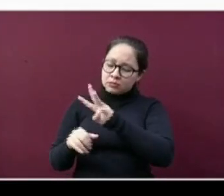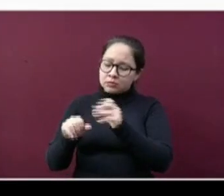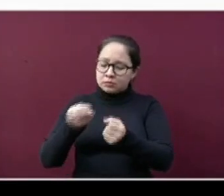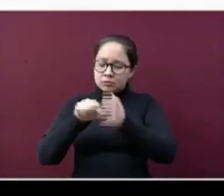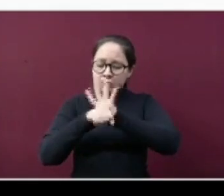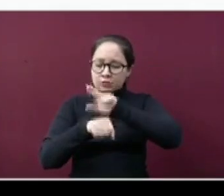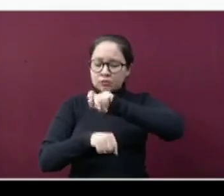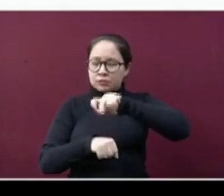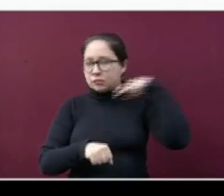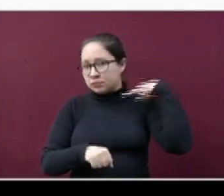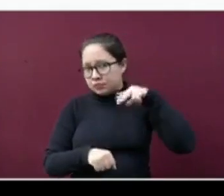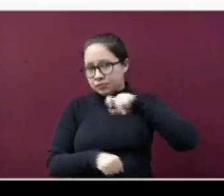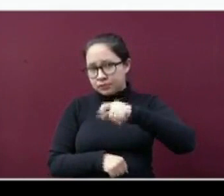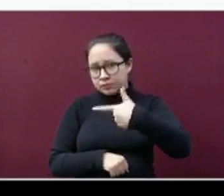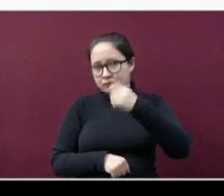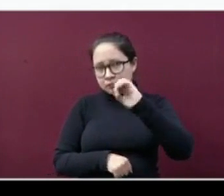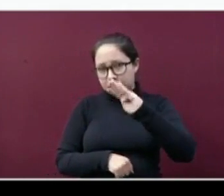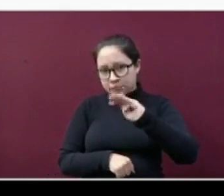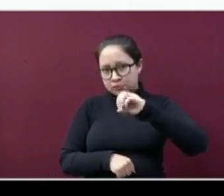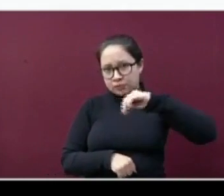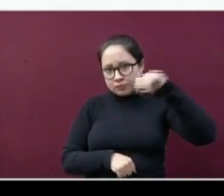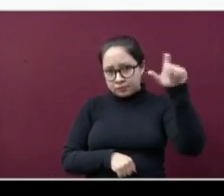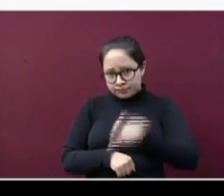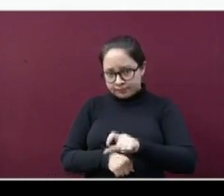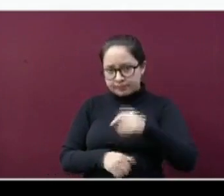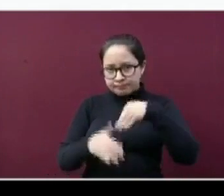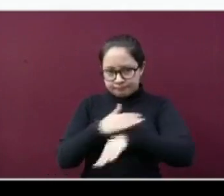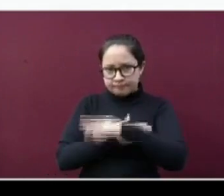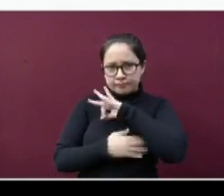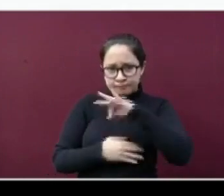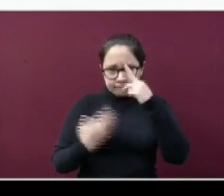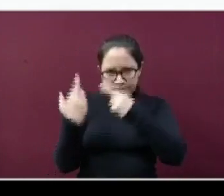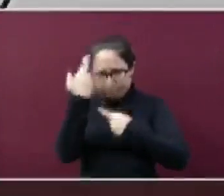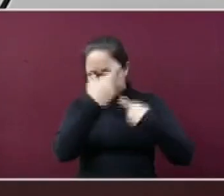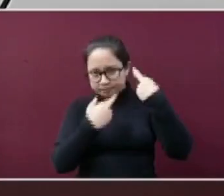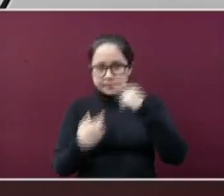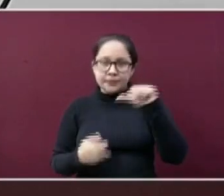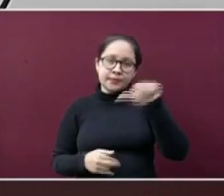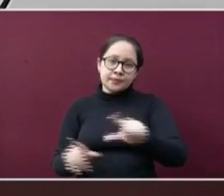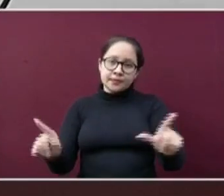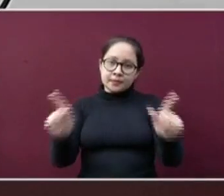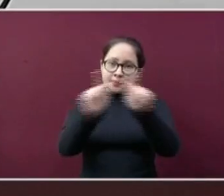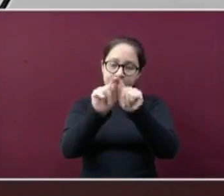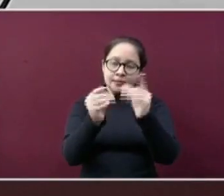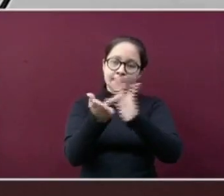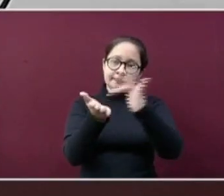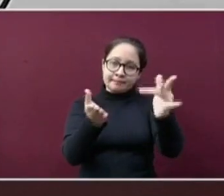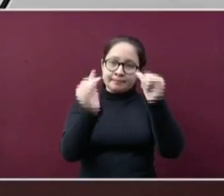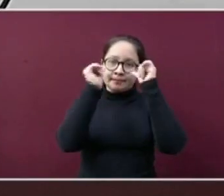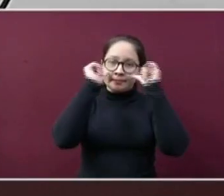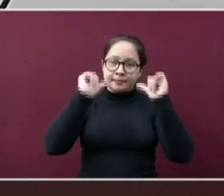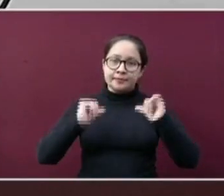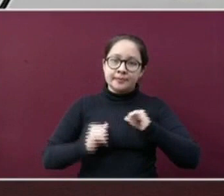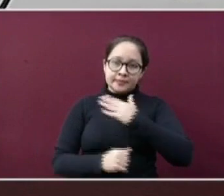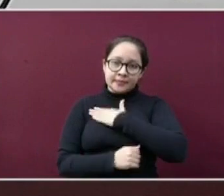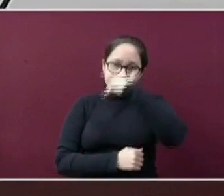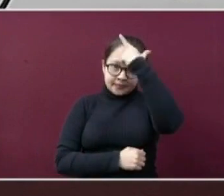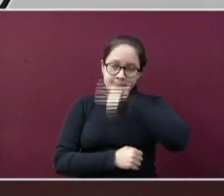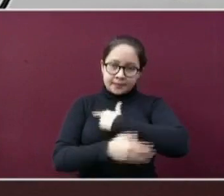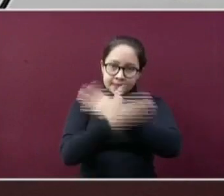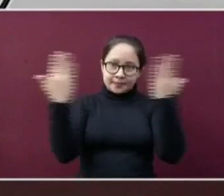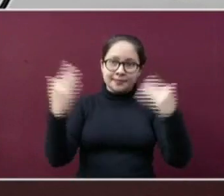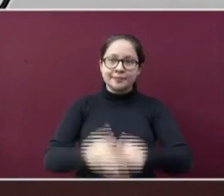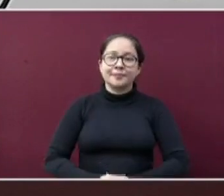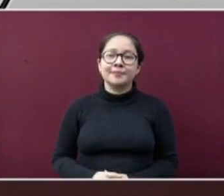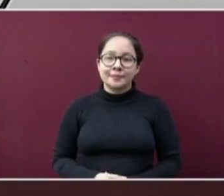.veracruz.gov.mx. Por hoy es todo. Muchísimas gracias por su atención y que pasen